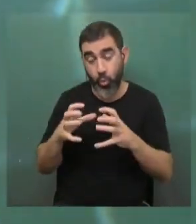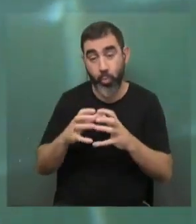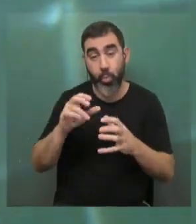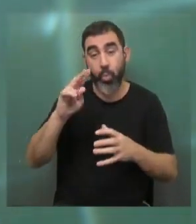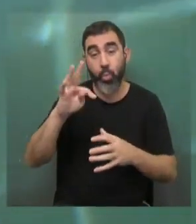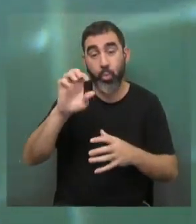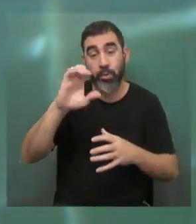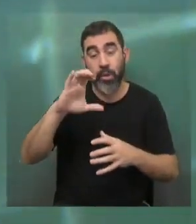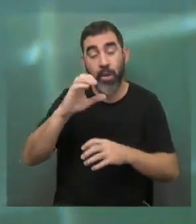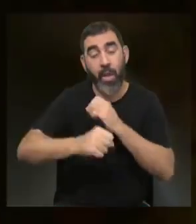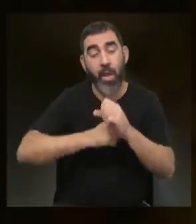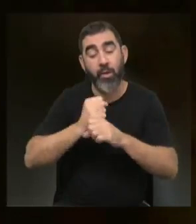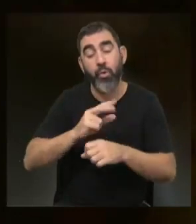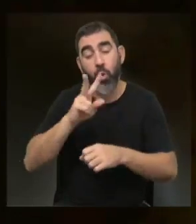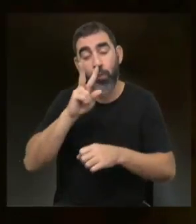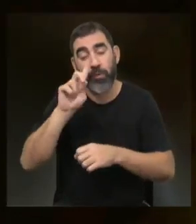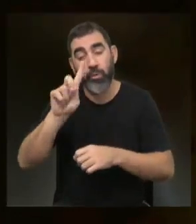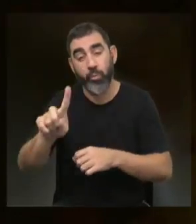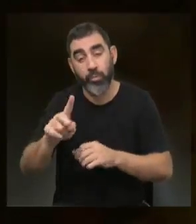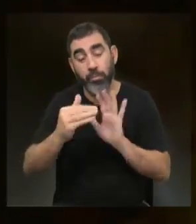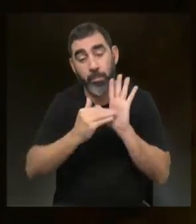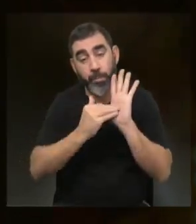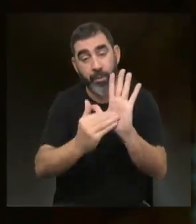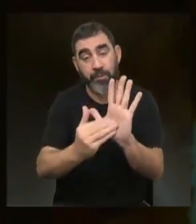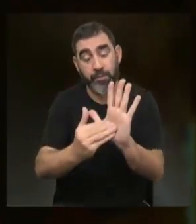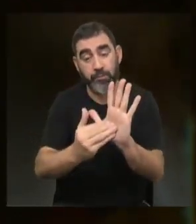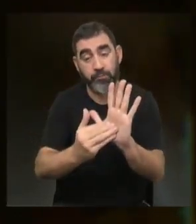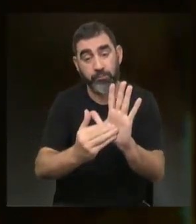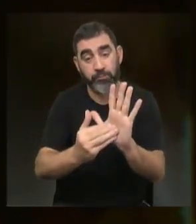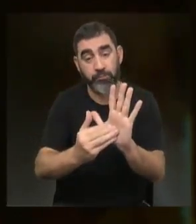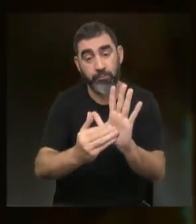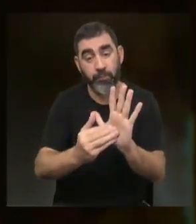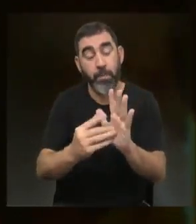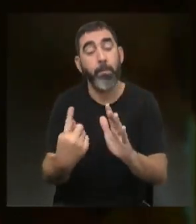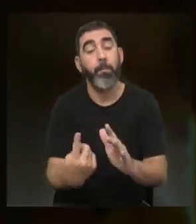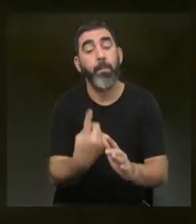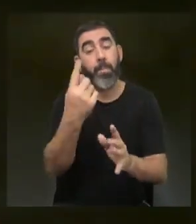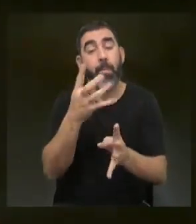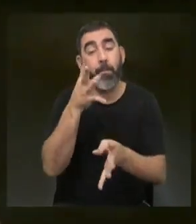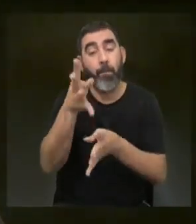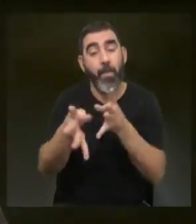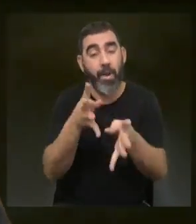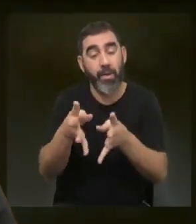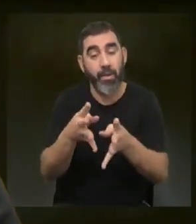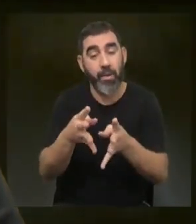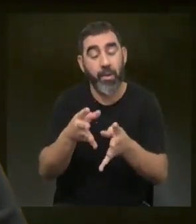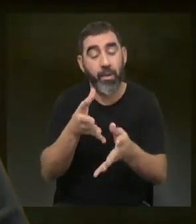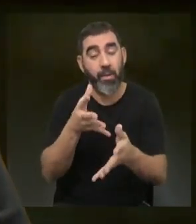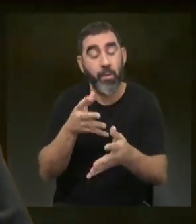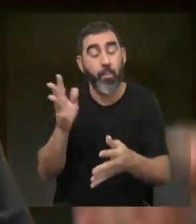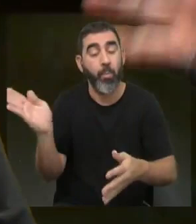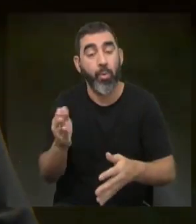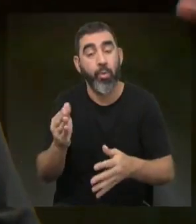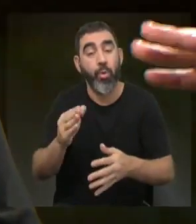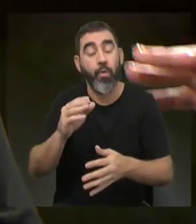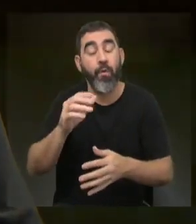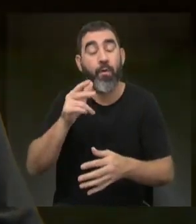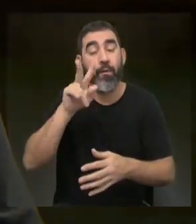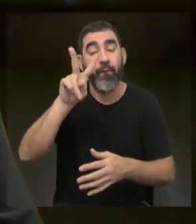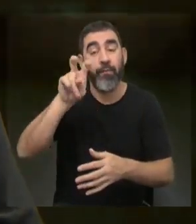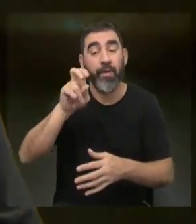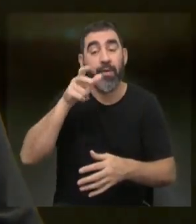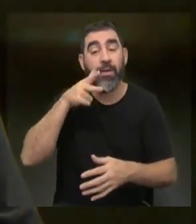UTEC desde el año 2021, nos presentamos para poder adquirir la primer planta piloto de producción de hidrógeno verde en Uruguay. A nivel